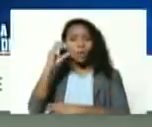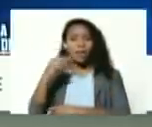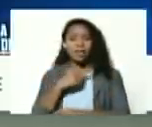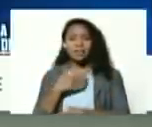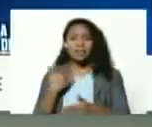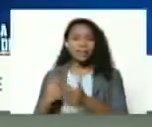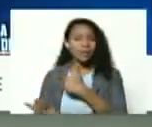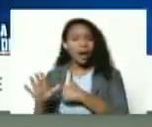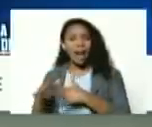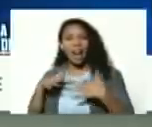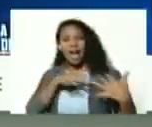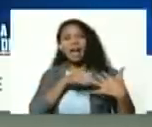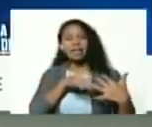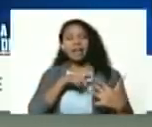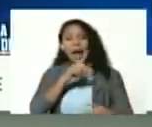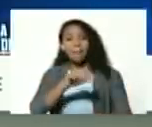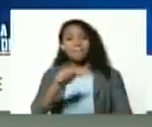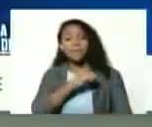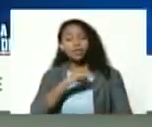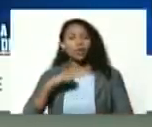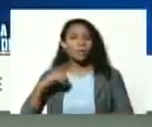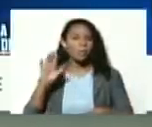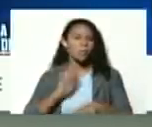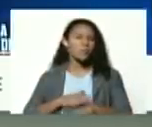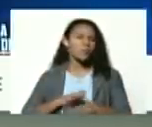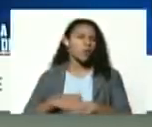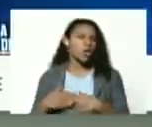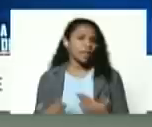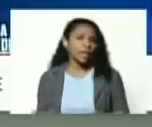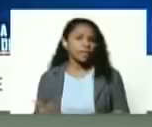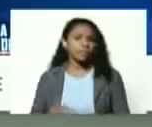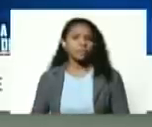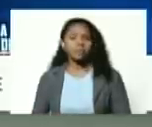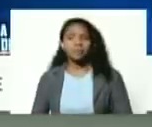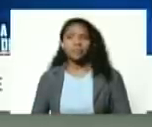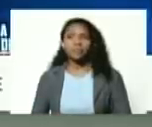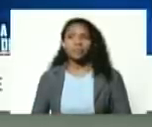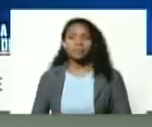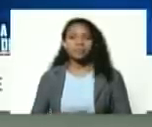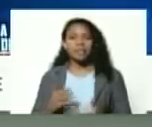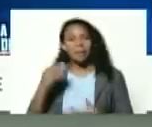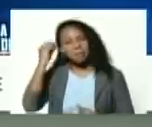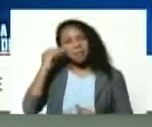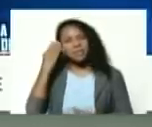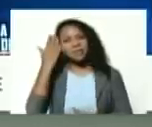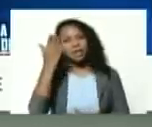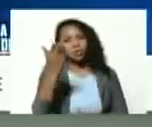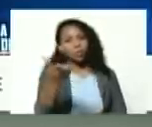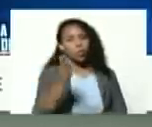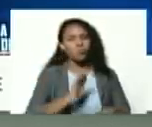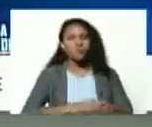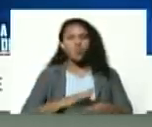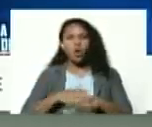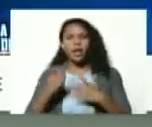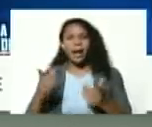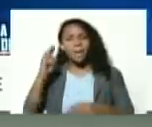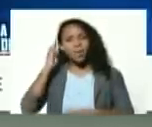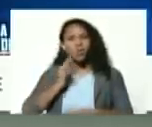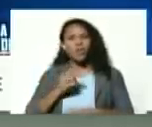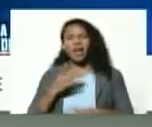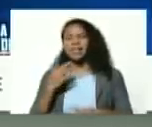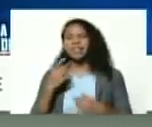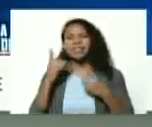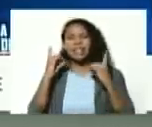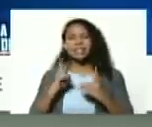irse a la guerra él personalmente ¿por qué? ¿qué crees tú Alexander? ¿por qué Bolívar decide irse